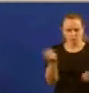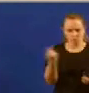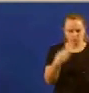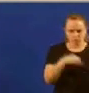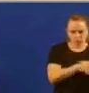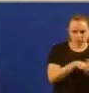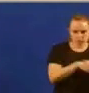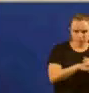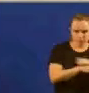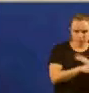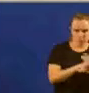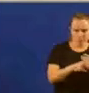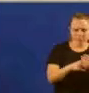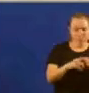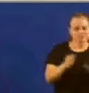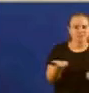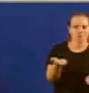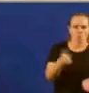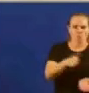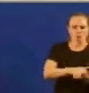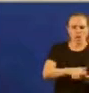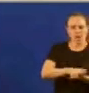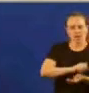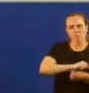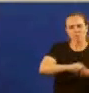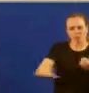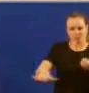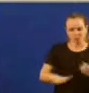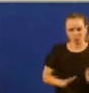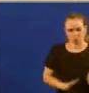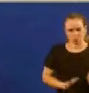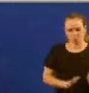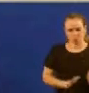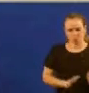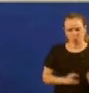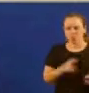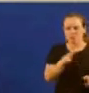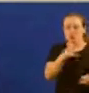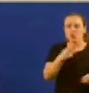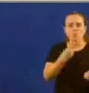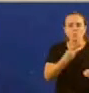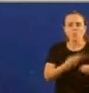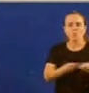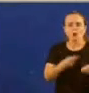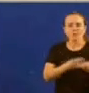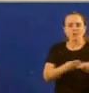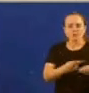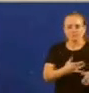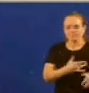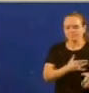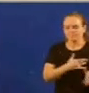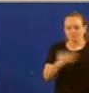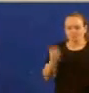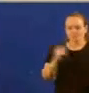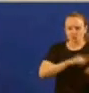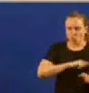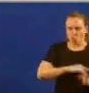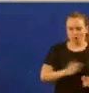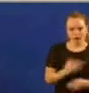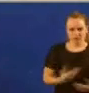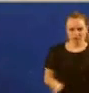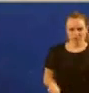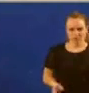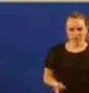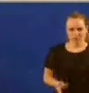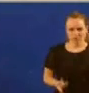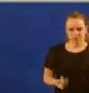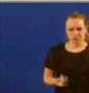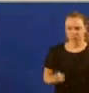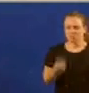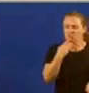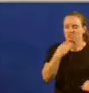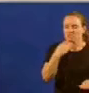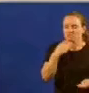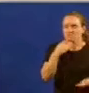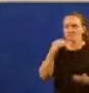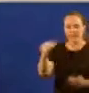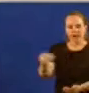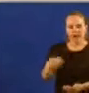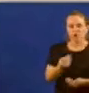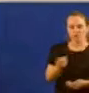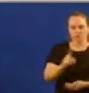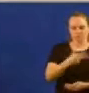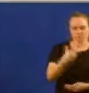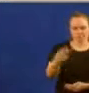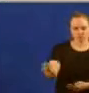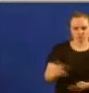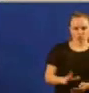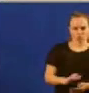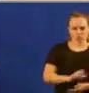no Mediterráneo. Nunha política sen corazón negándose a collelos para compartir as cargas con outros países europeos.